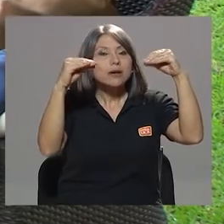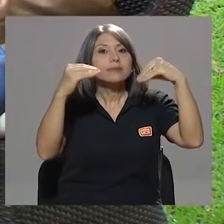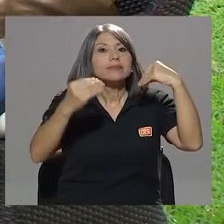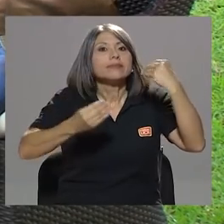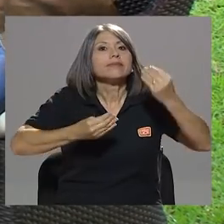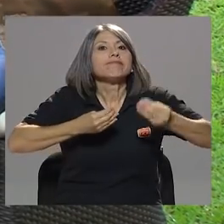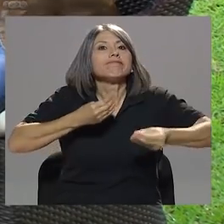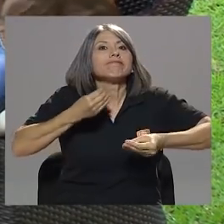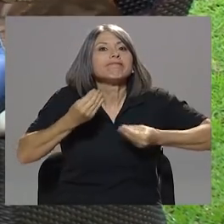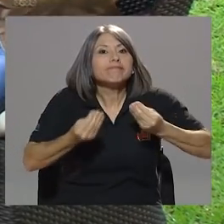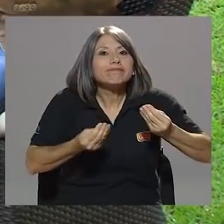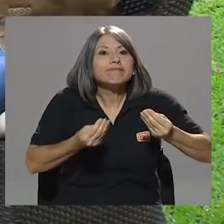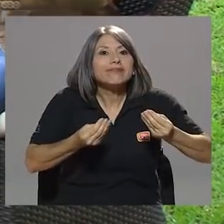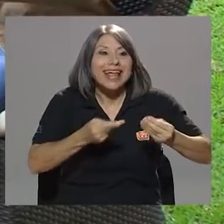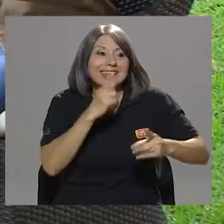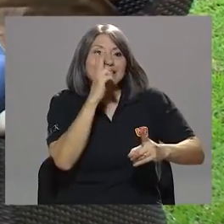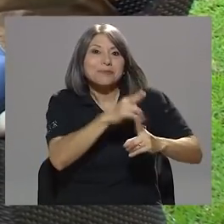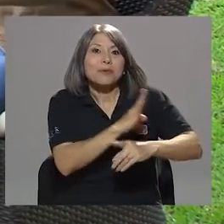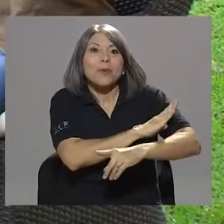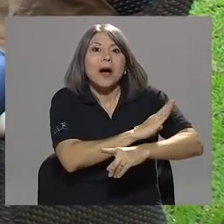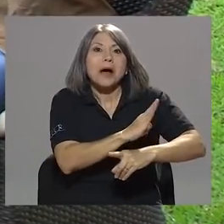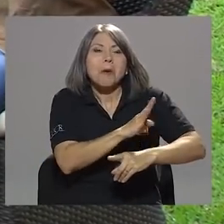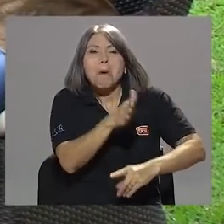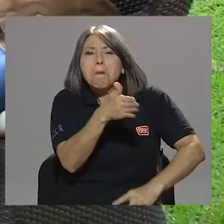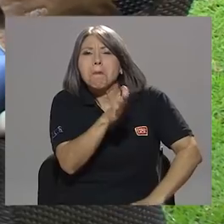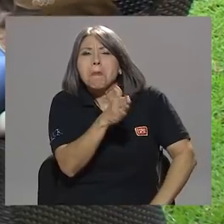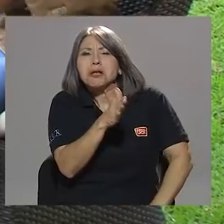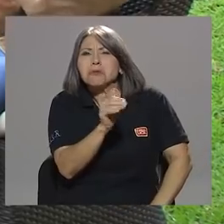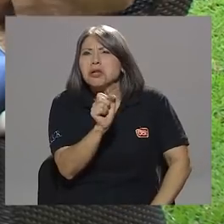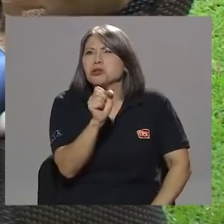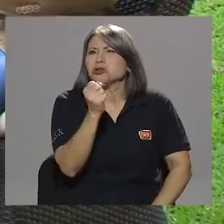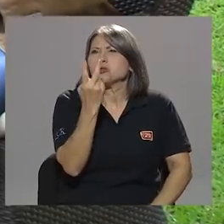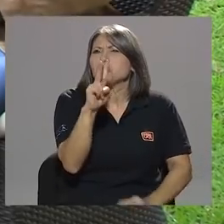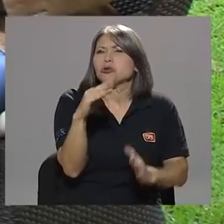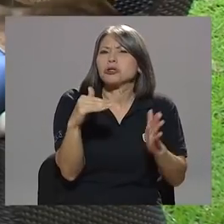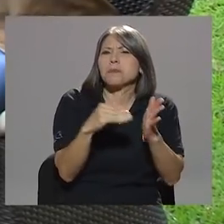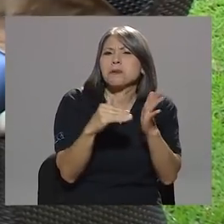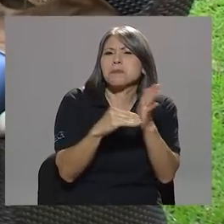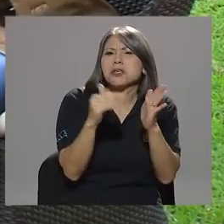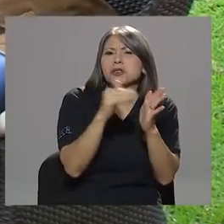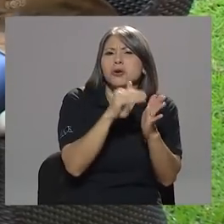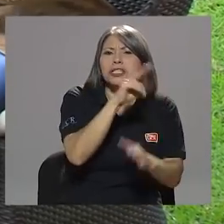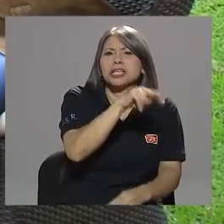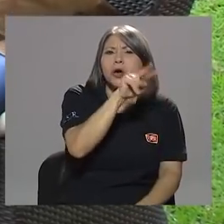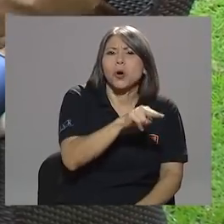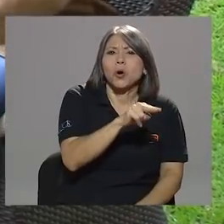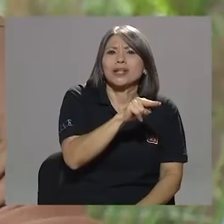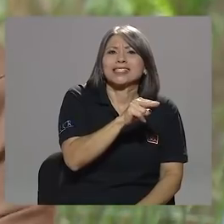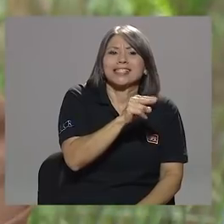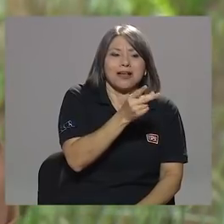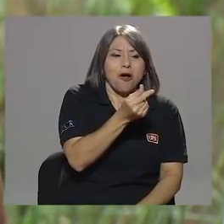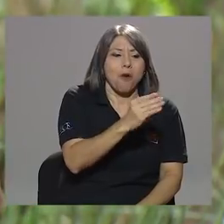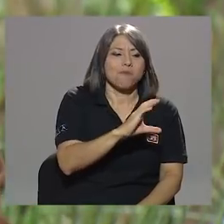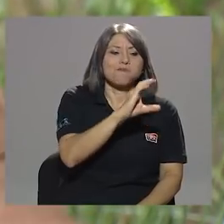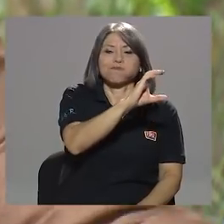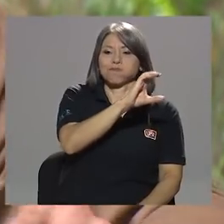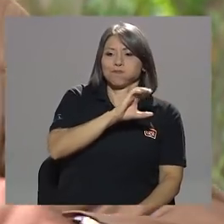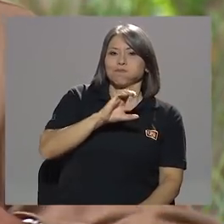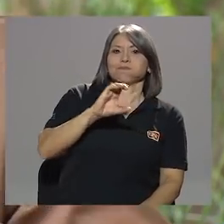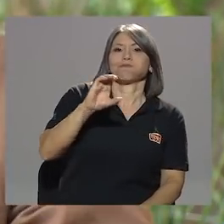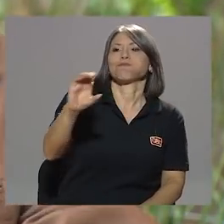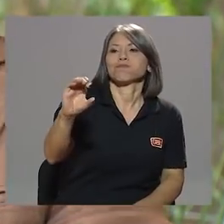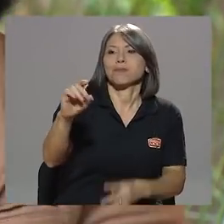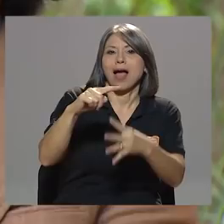resulta que le dieron cerca de 13 mil, 12 mil millones de colones a esos partidos políticos